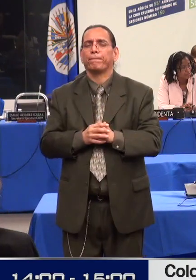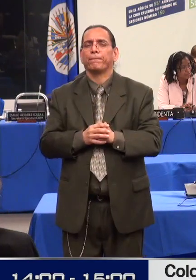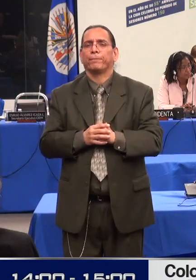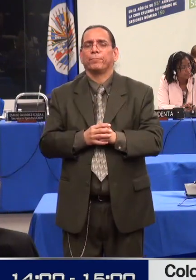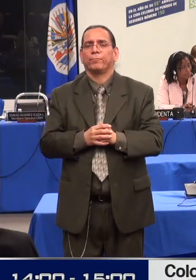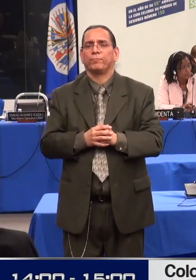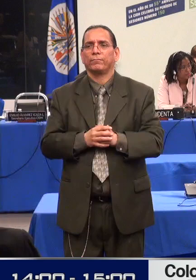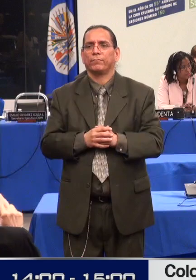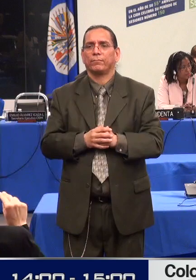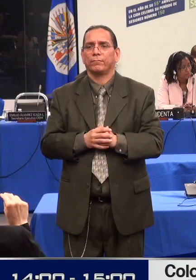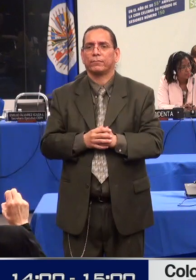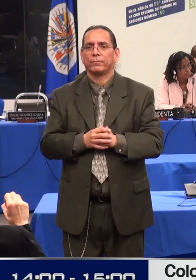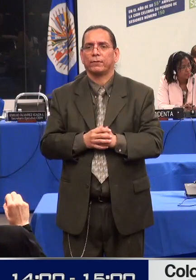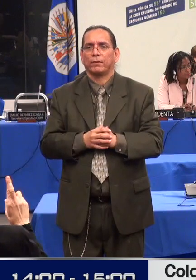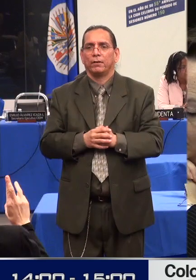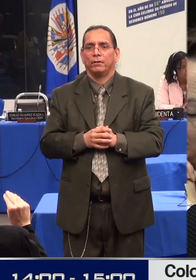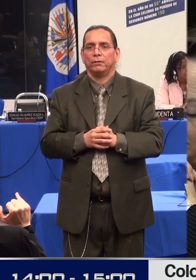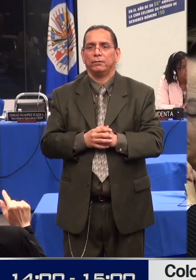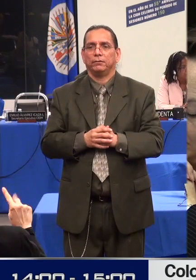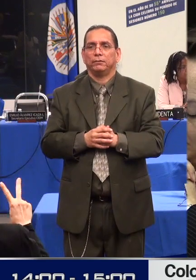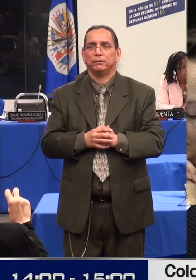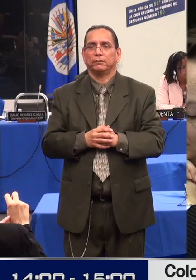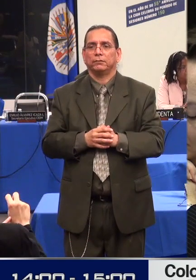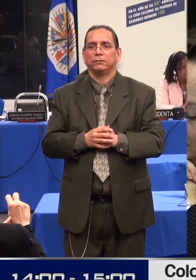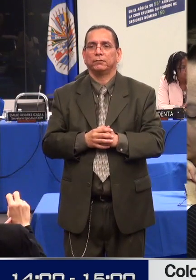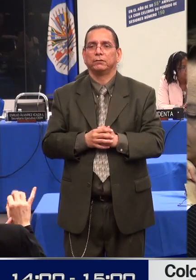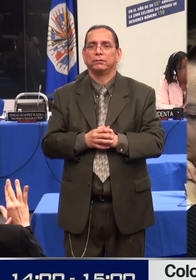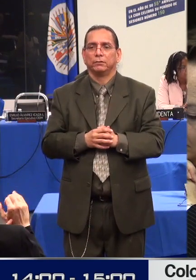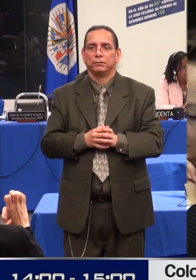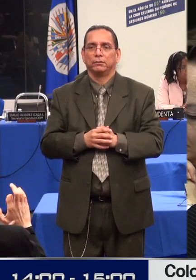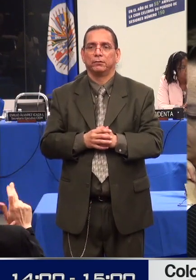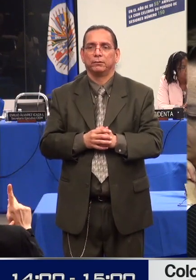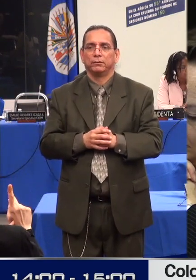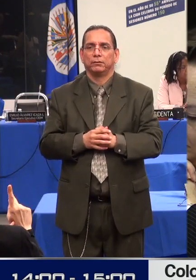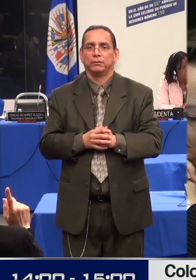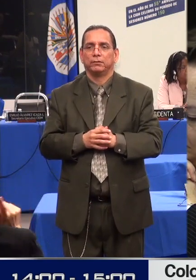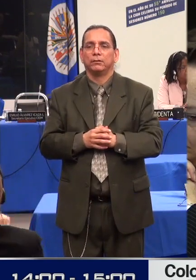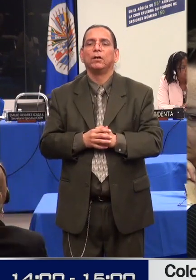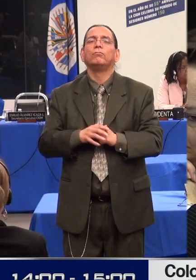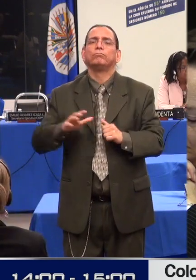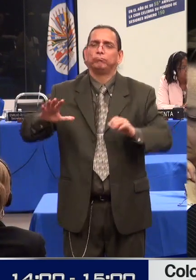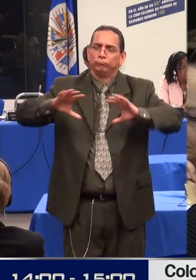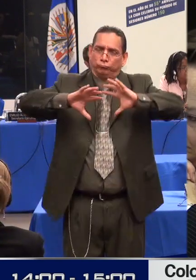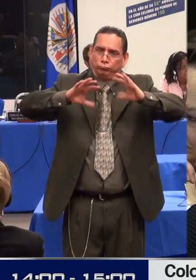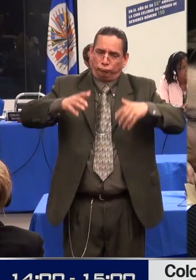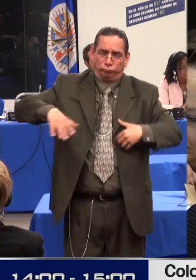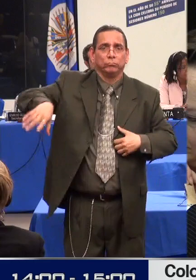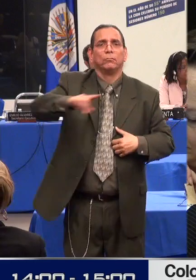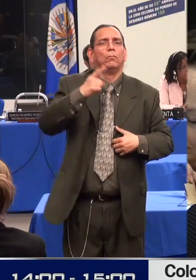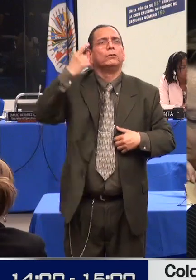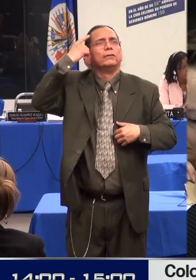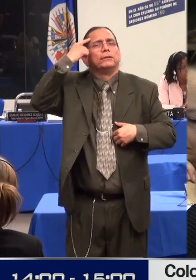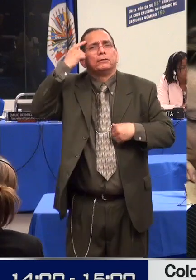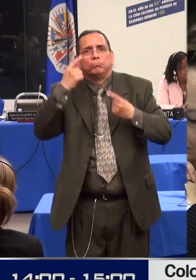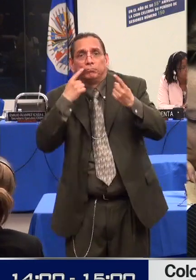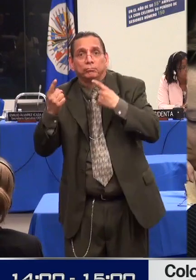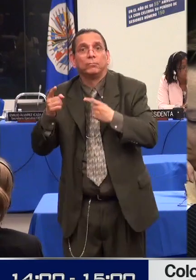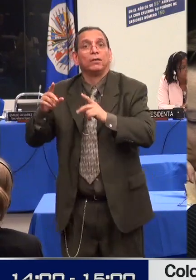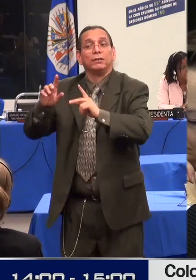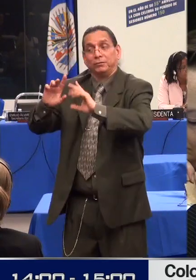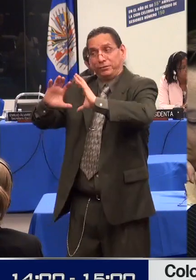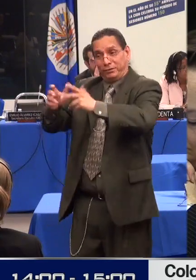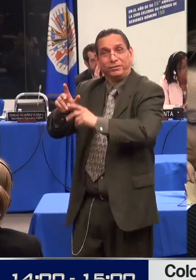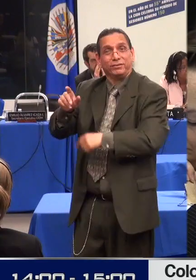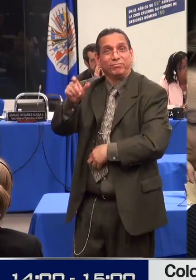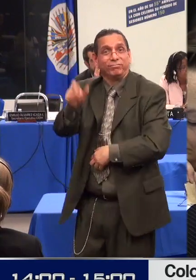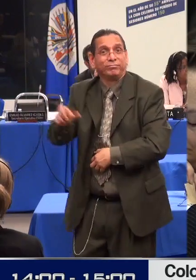al igual que se mencionará de forma en la que legal y jurisprudencialmente se ha tratado el tema en Colombia, un aspecto derivado